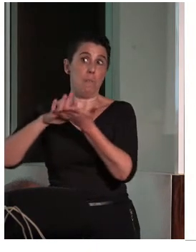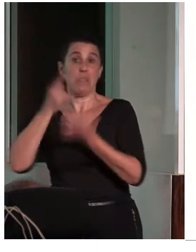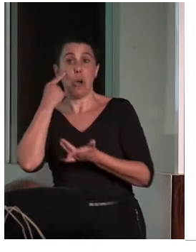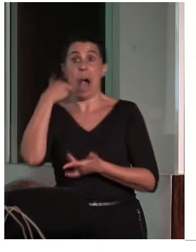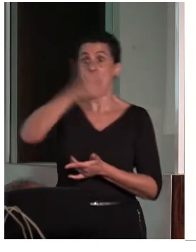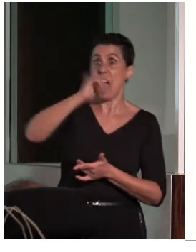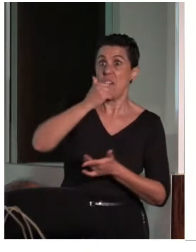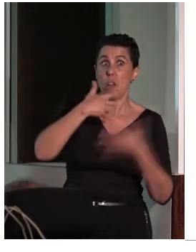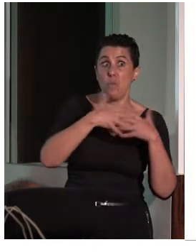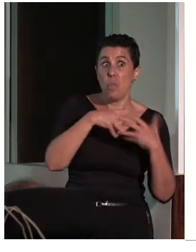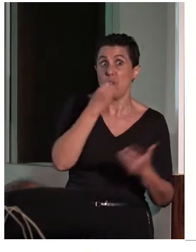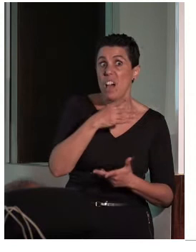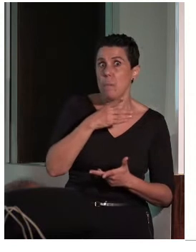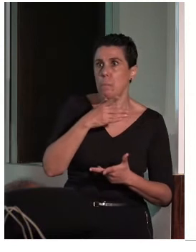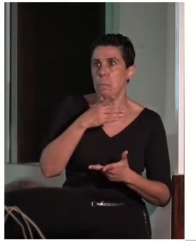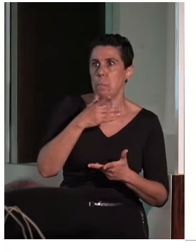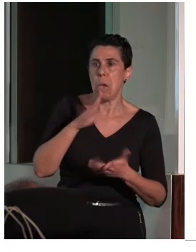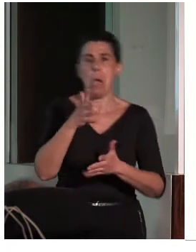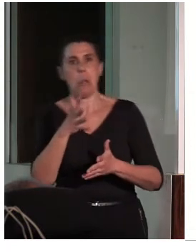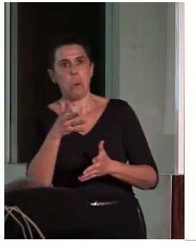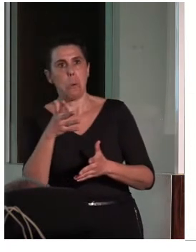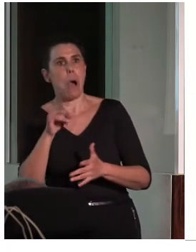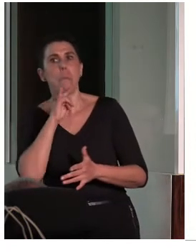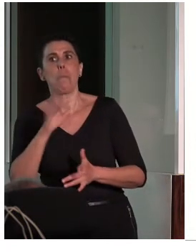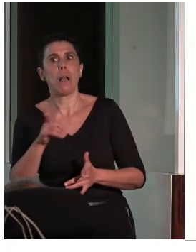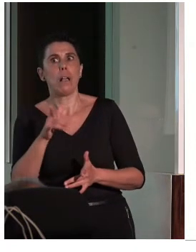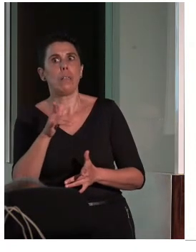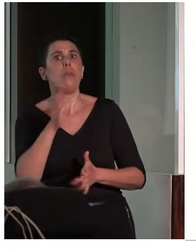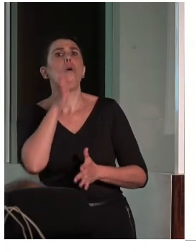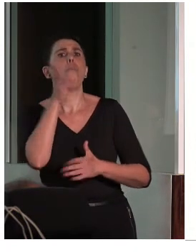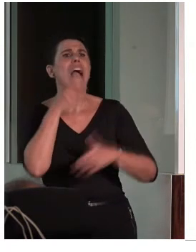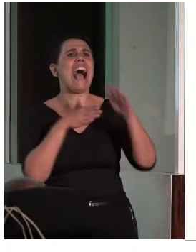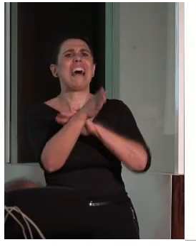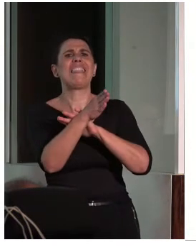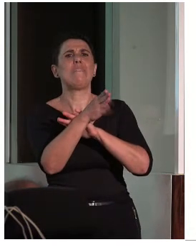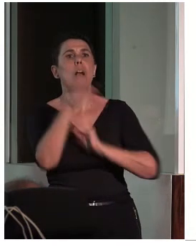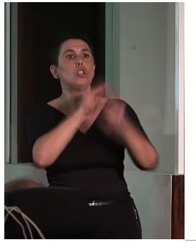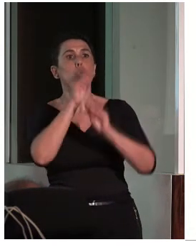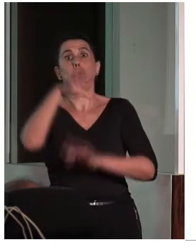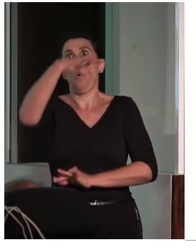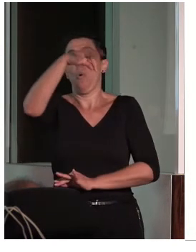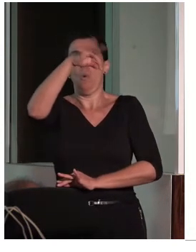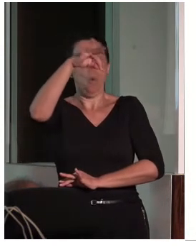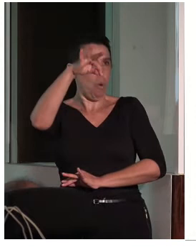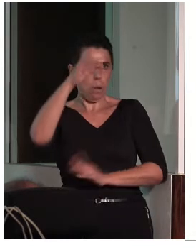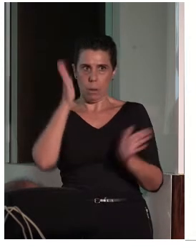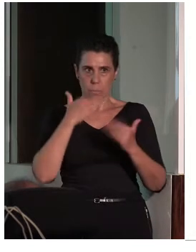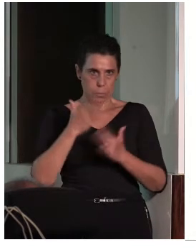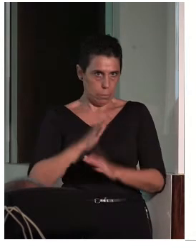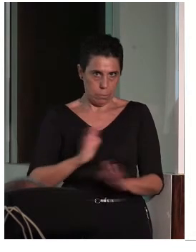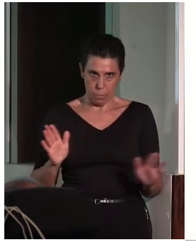patrimonio, eso sí es cierto, no hay soluciones únicas. No hay soluciones únicas.